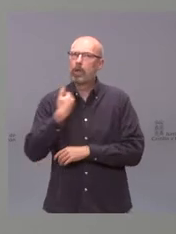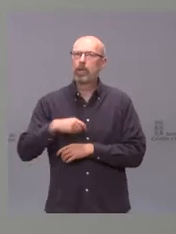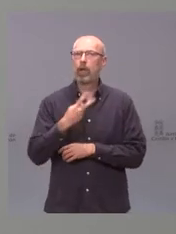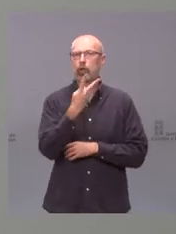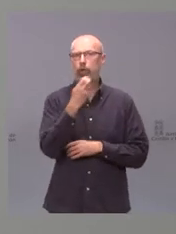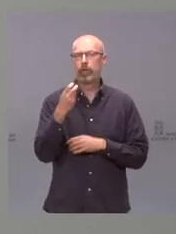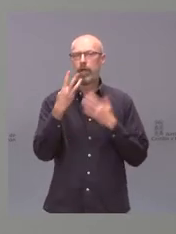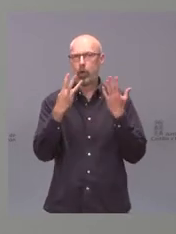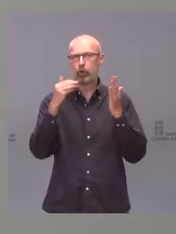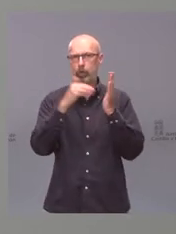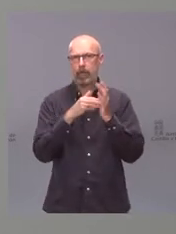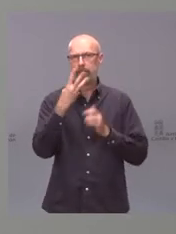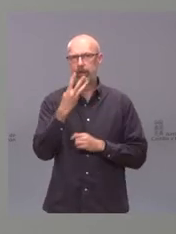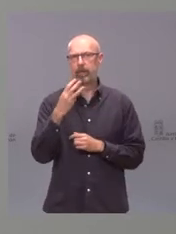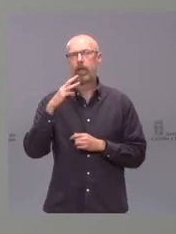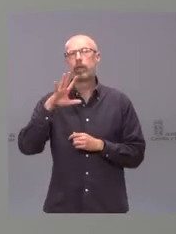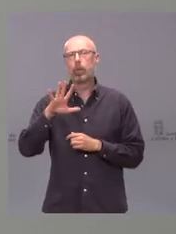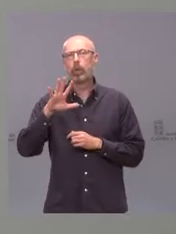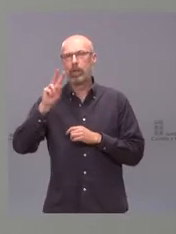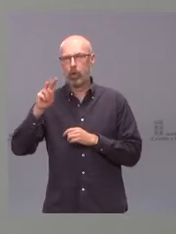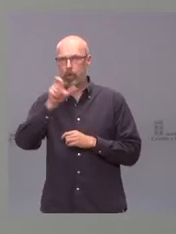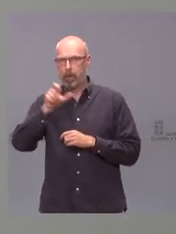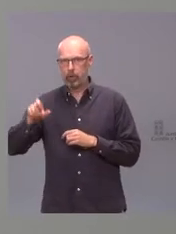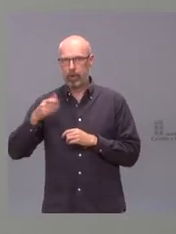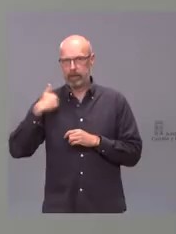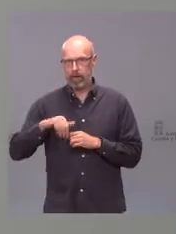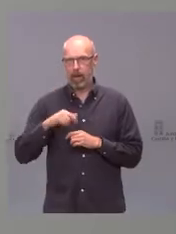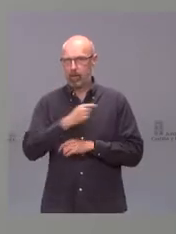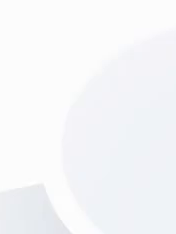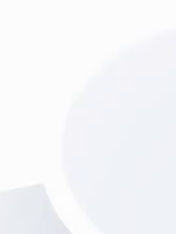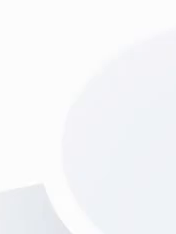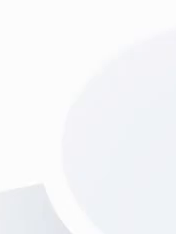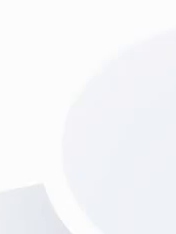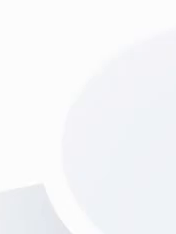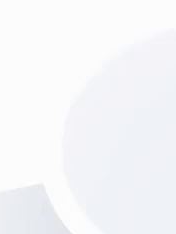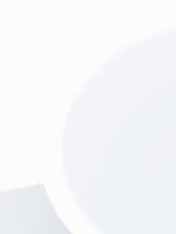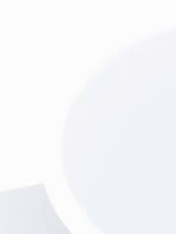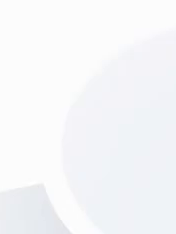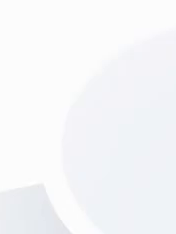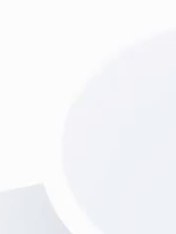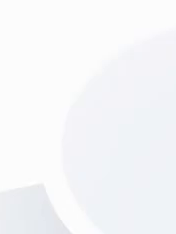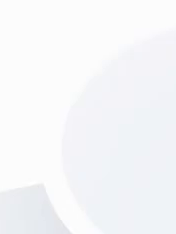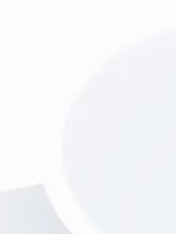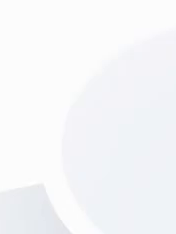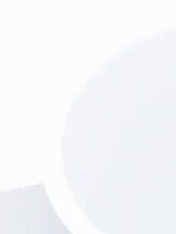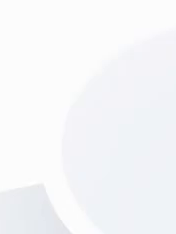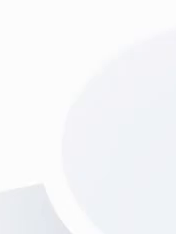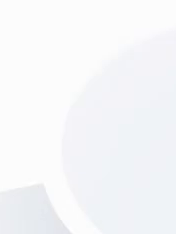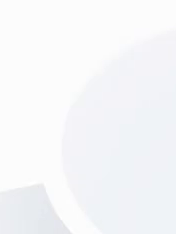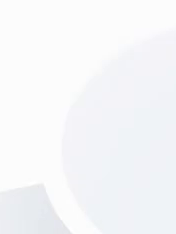.352 personas al completo, habiéndose administrado un total de 578